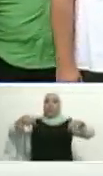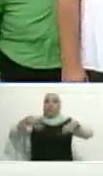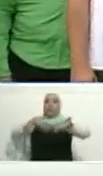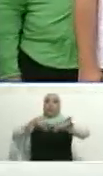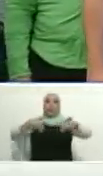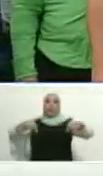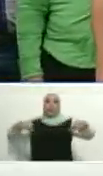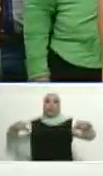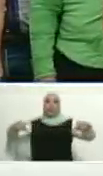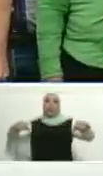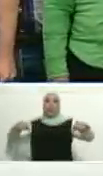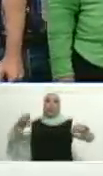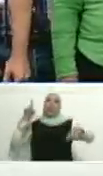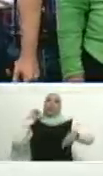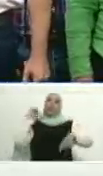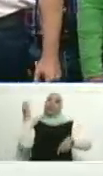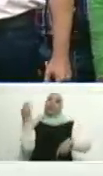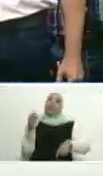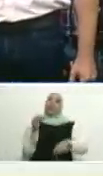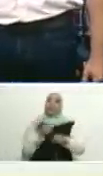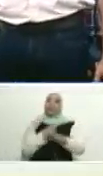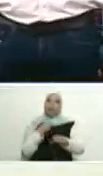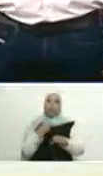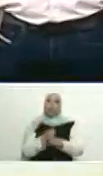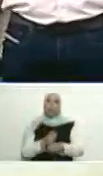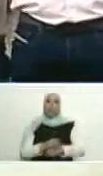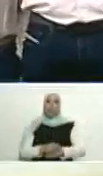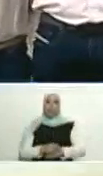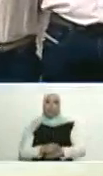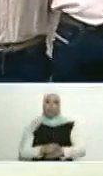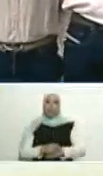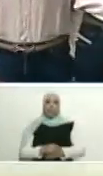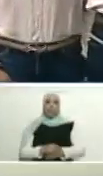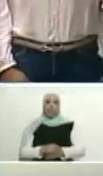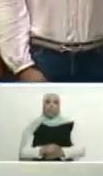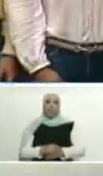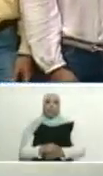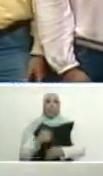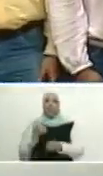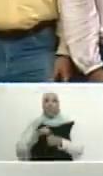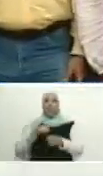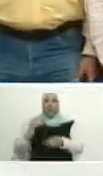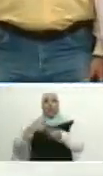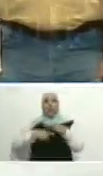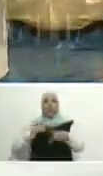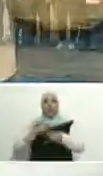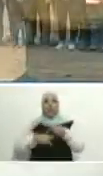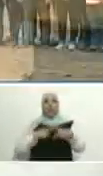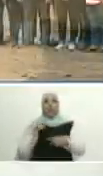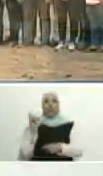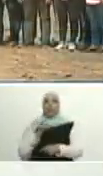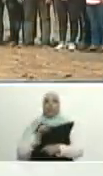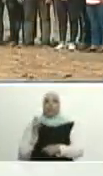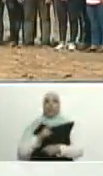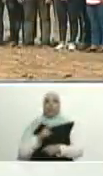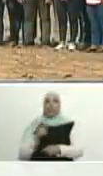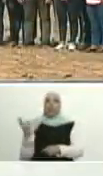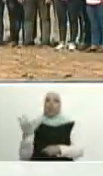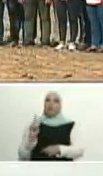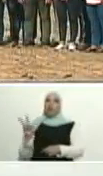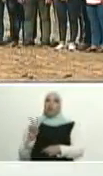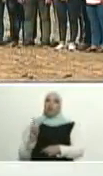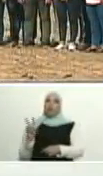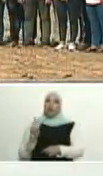Sembrado por acá, sembrado por allá, el maíz. Venezuela produciendo el maíz que necesita el hogar venezolano.